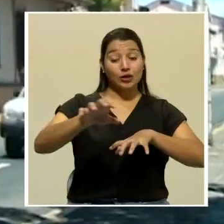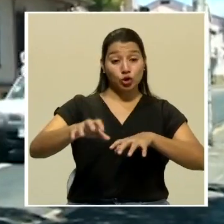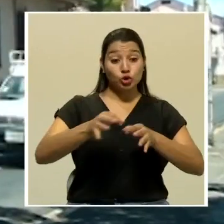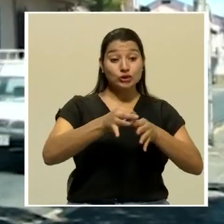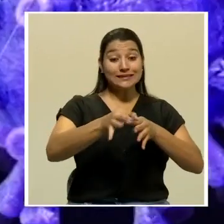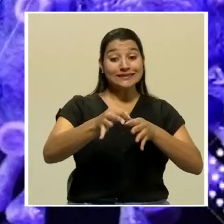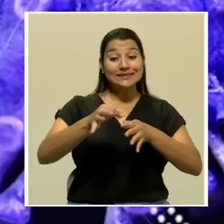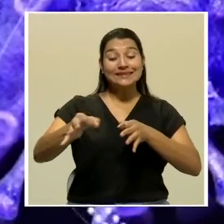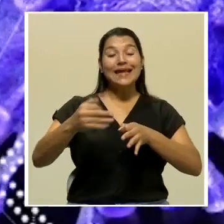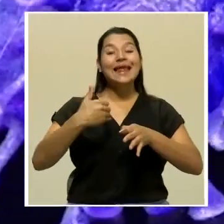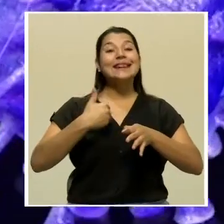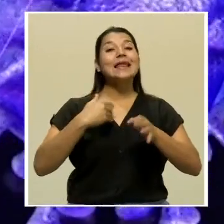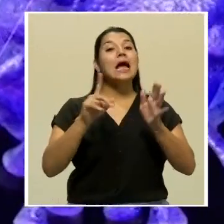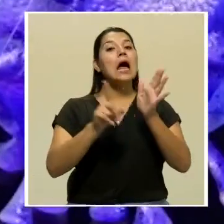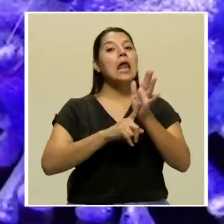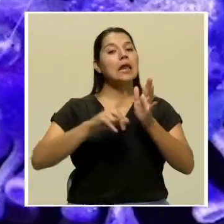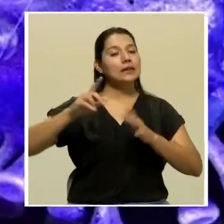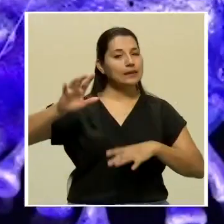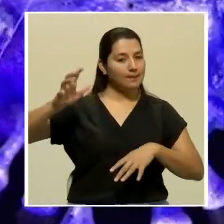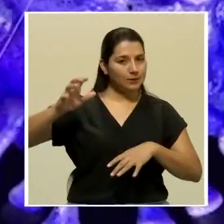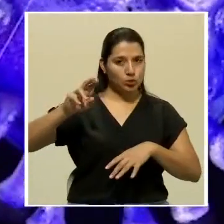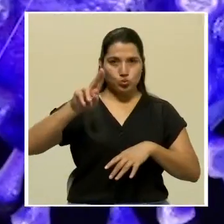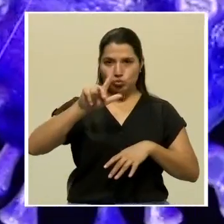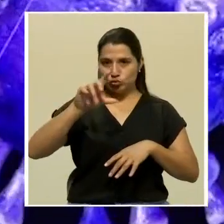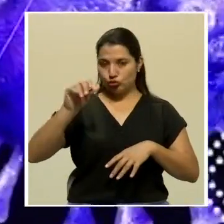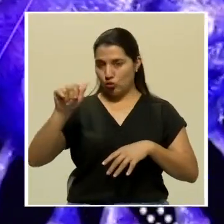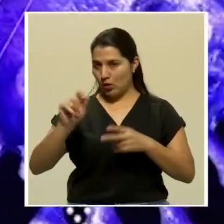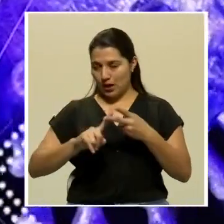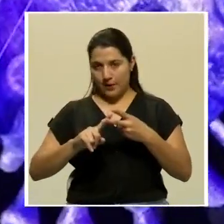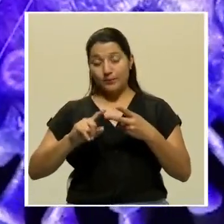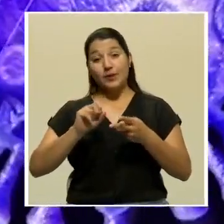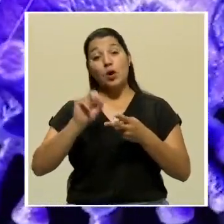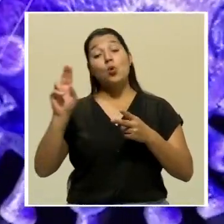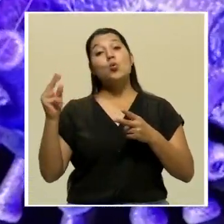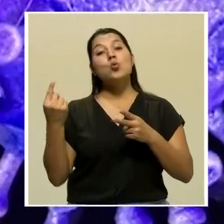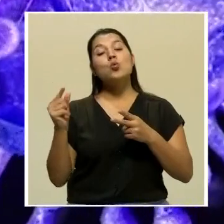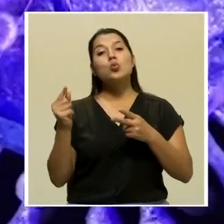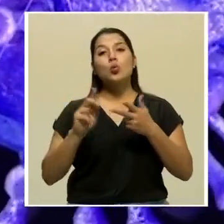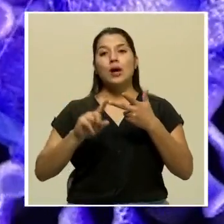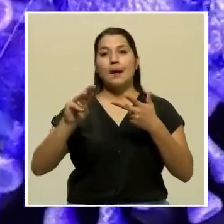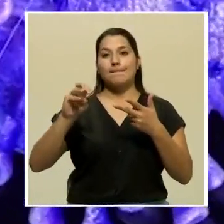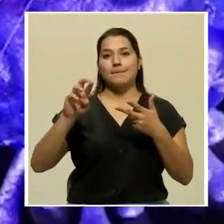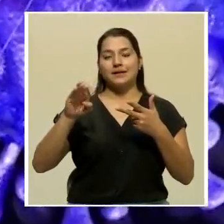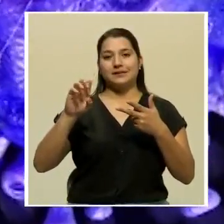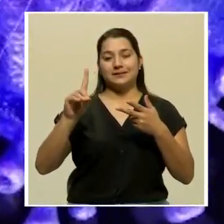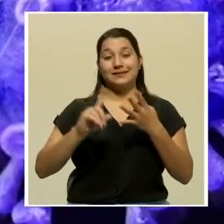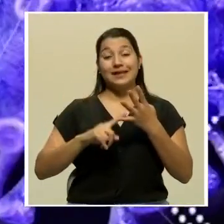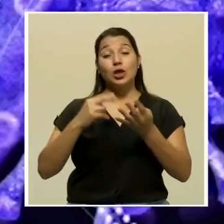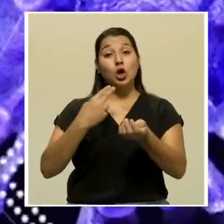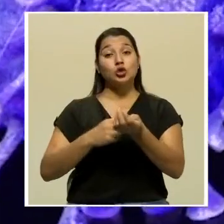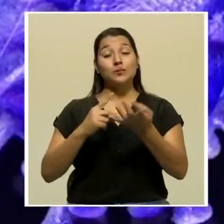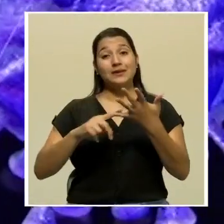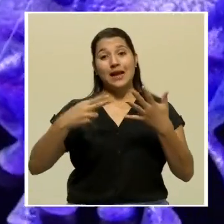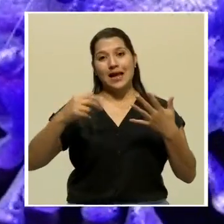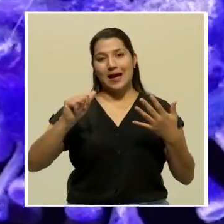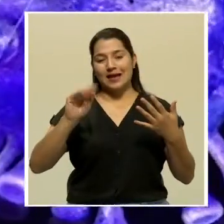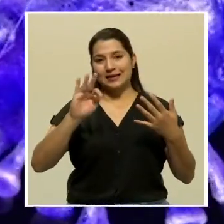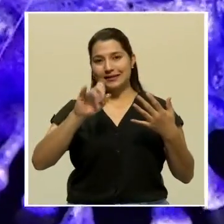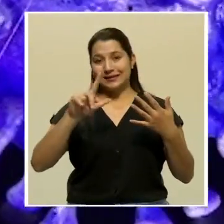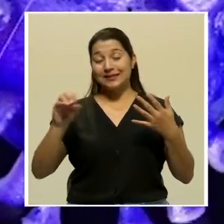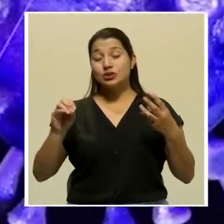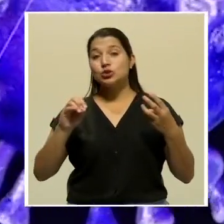alerta amarilla, exceptuando Ulloa en Heredia, La Uruca, La Merced, Hospital, Atillo, Mata Redonda,